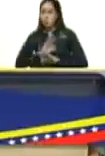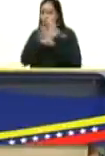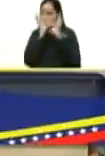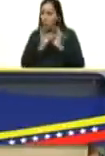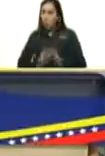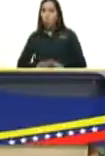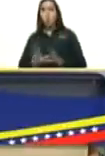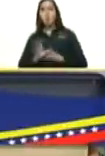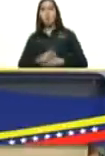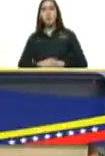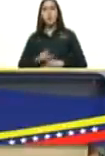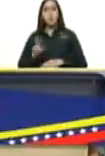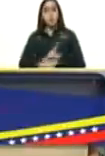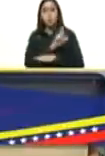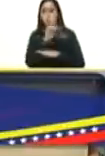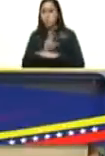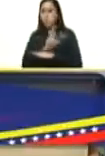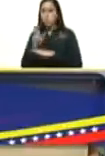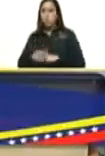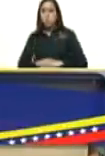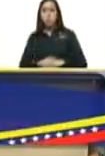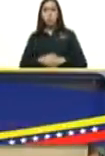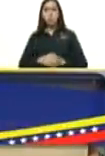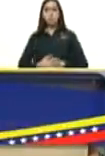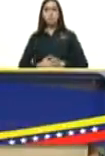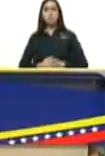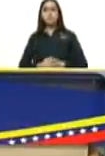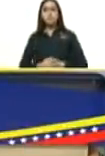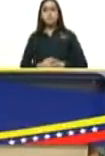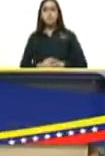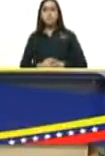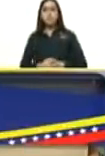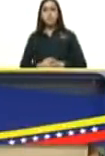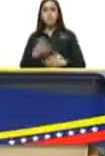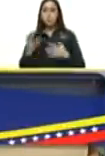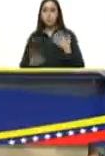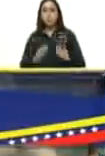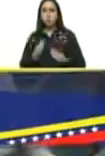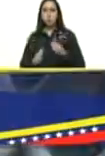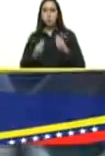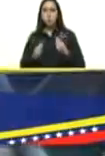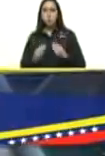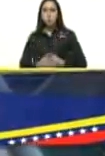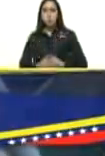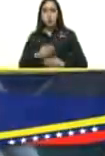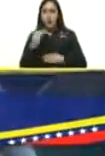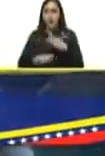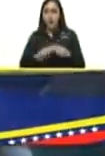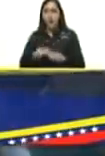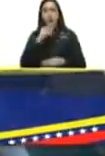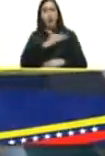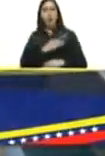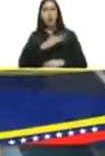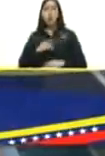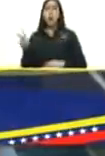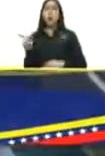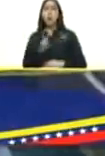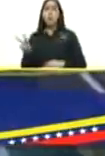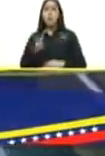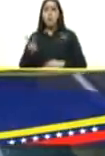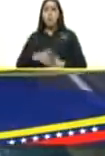consumo calientes hipercalientes que se generaban en la sociedad venezolana